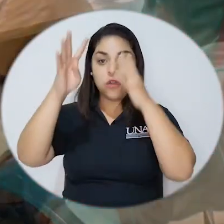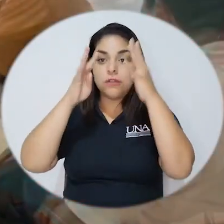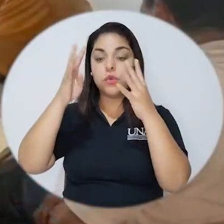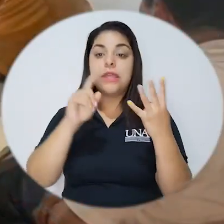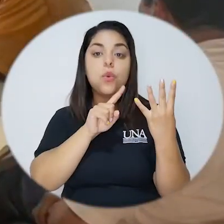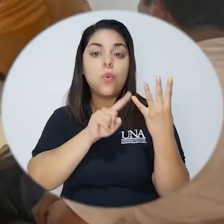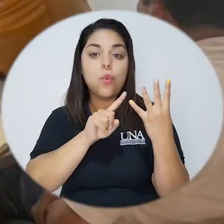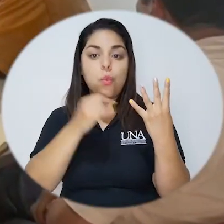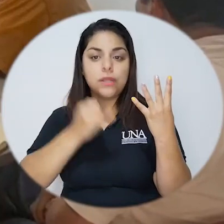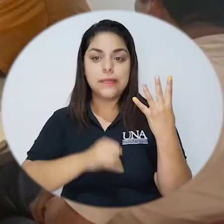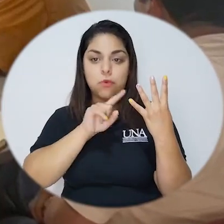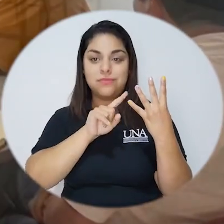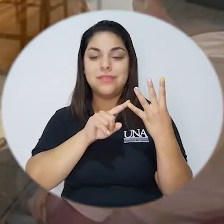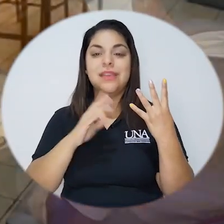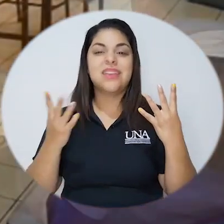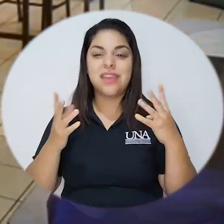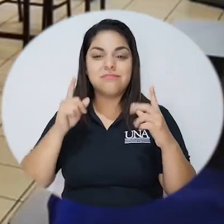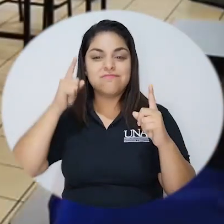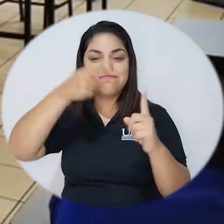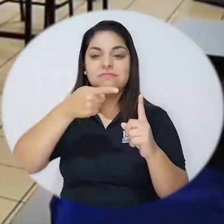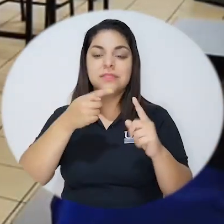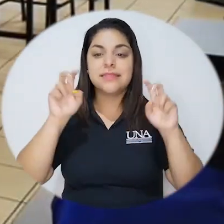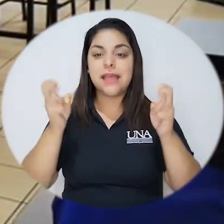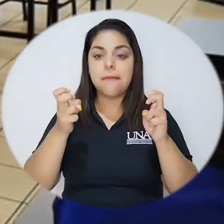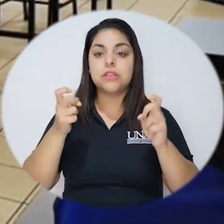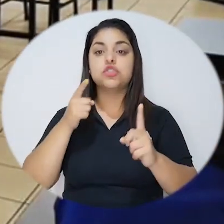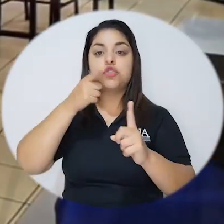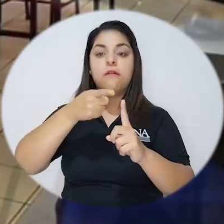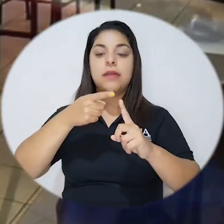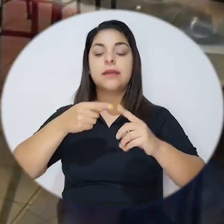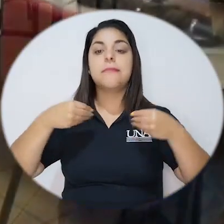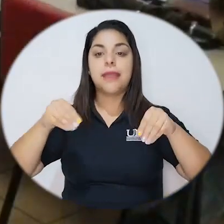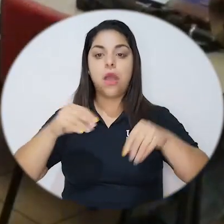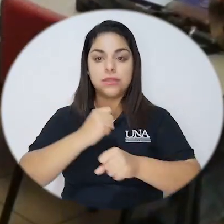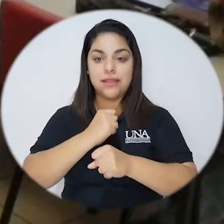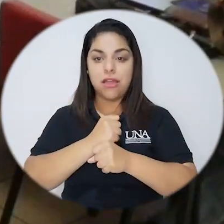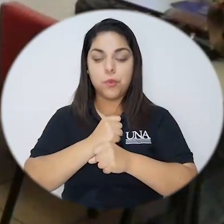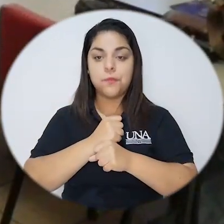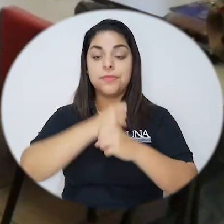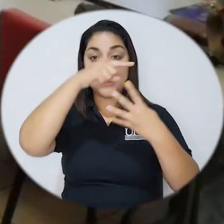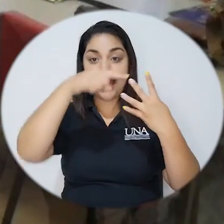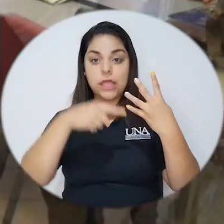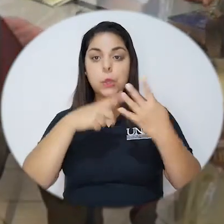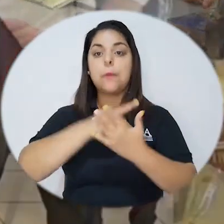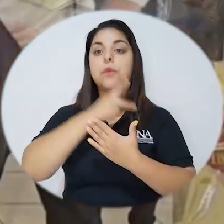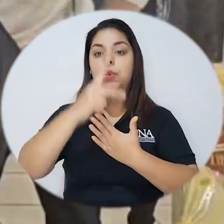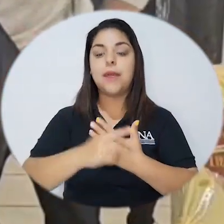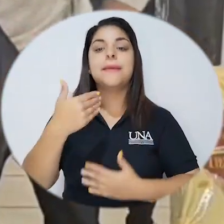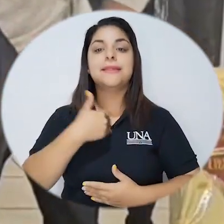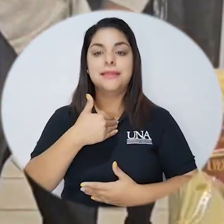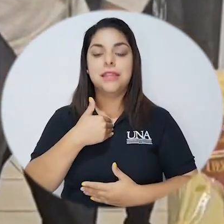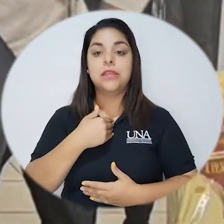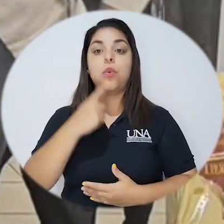y un último énfasis o especialidad que trata los temas relacionados al mercado de trabajo. Este es un programa que